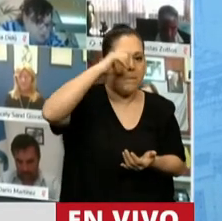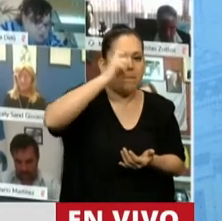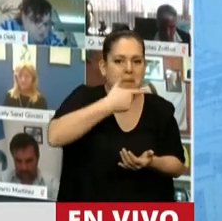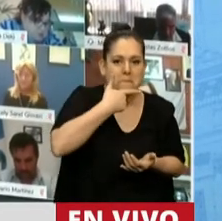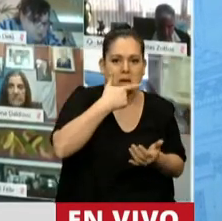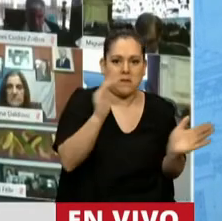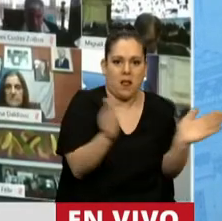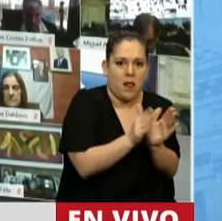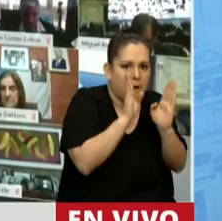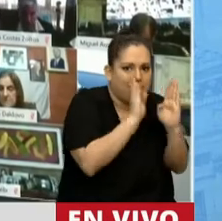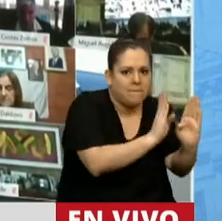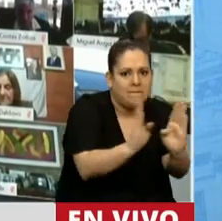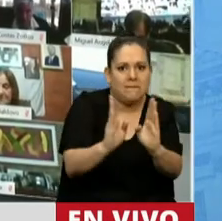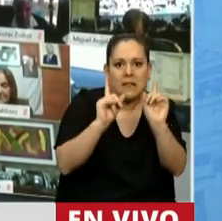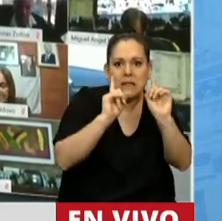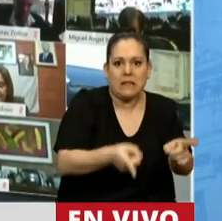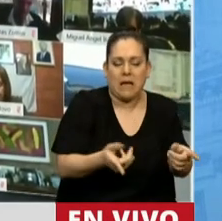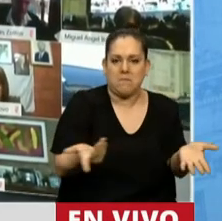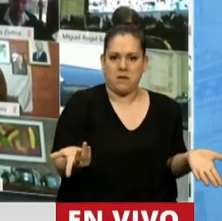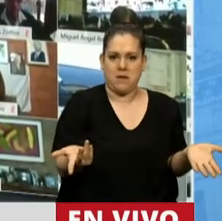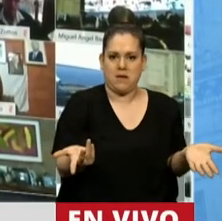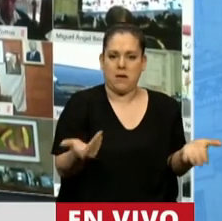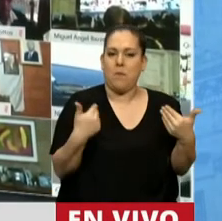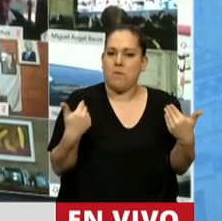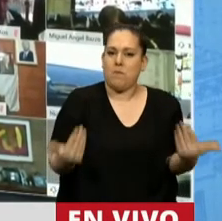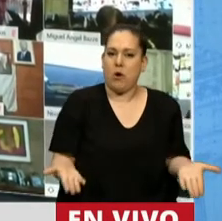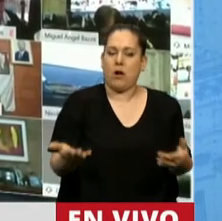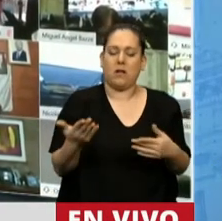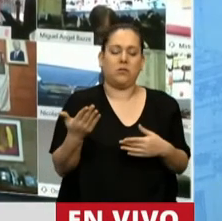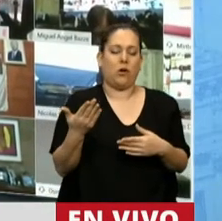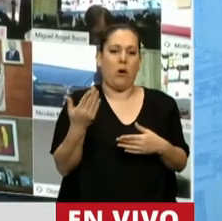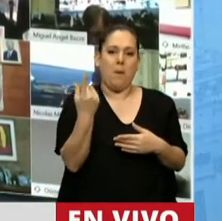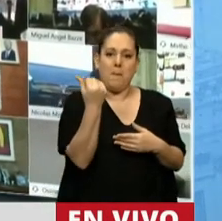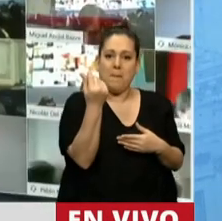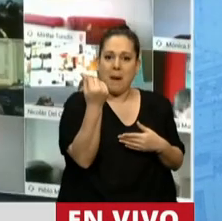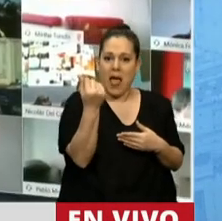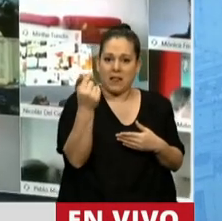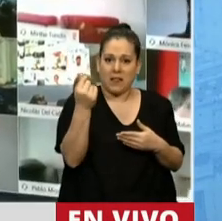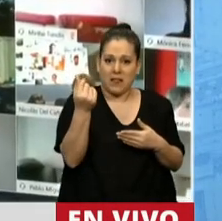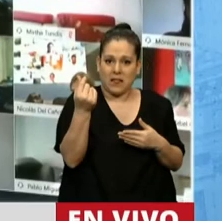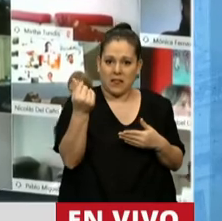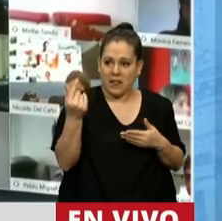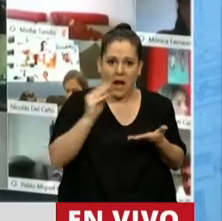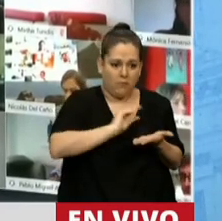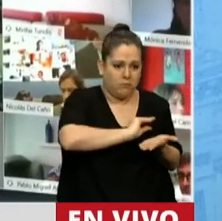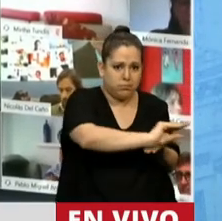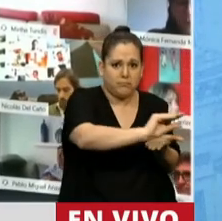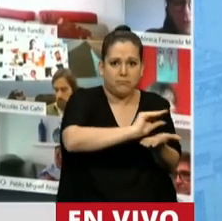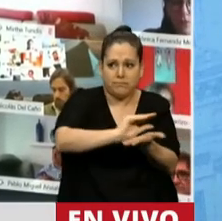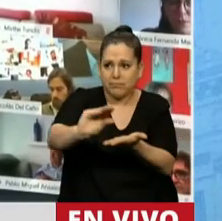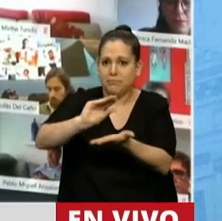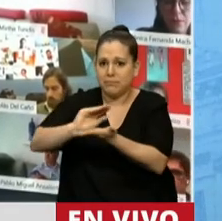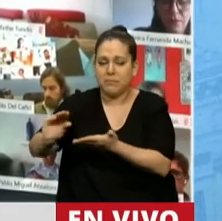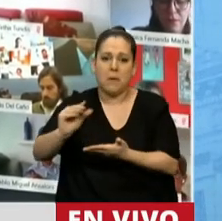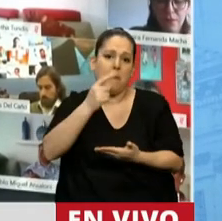y por eso es que se destinaron fondos para el